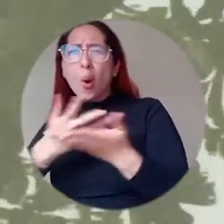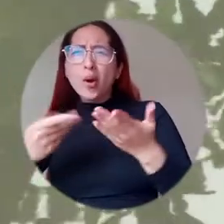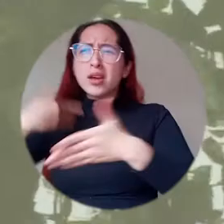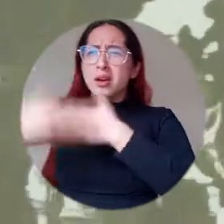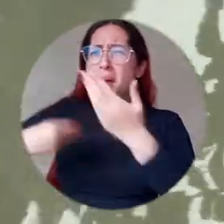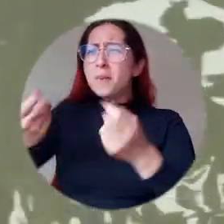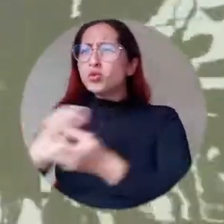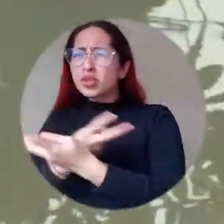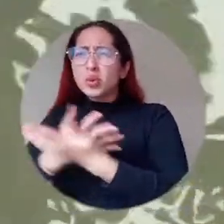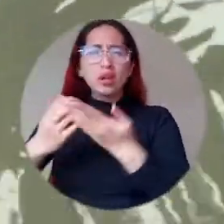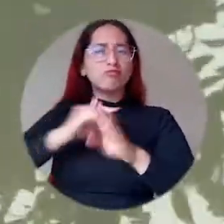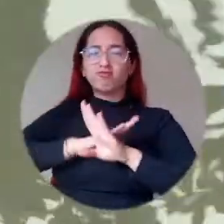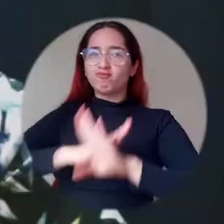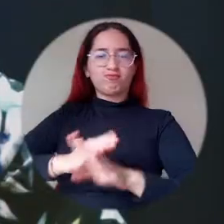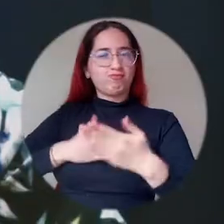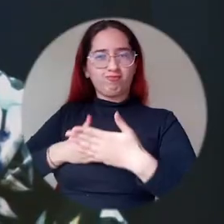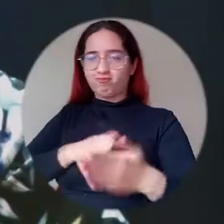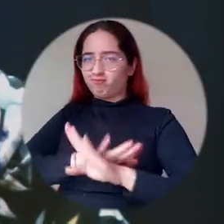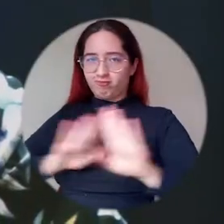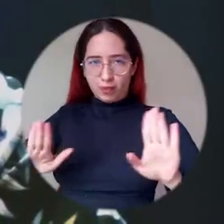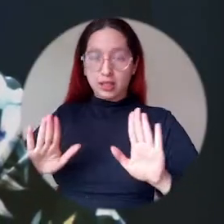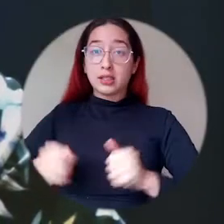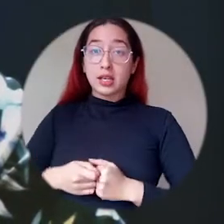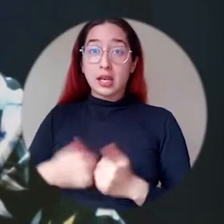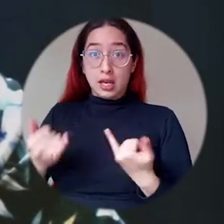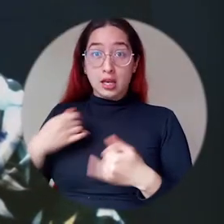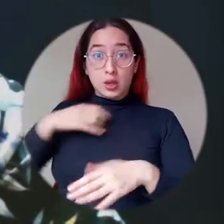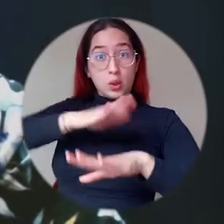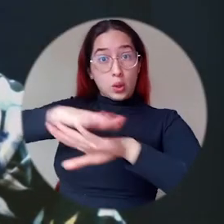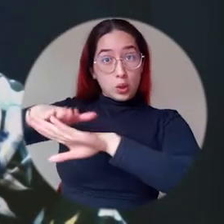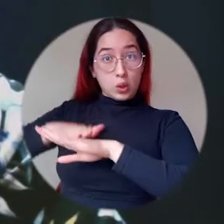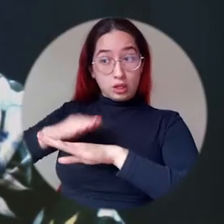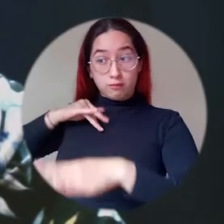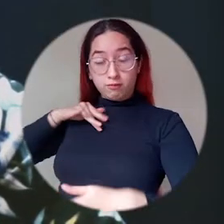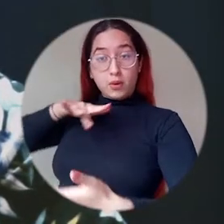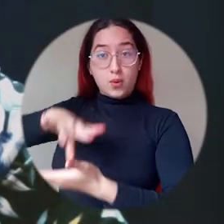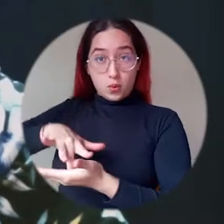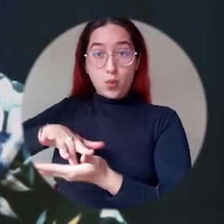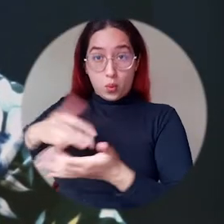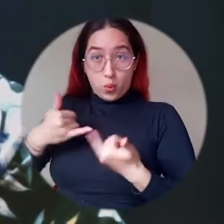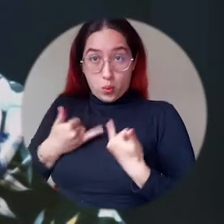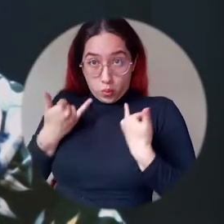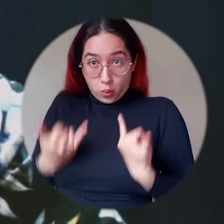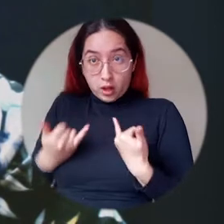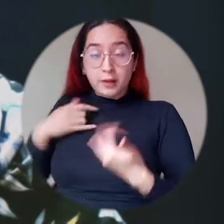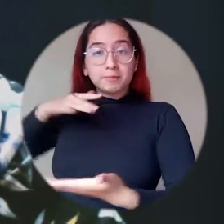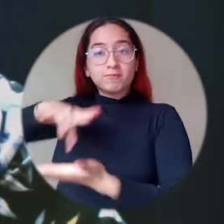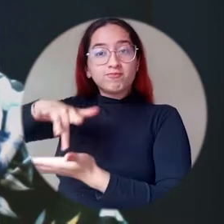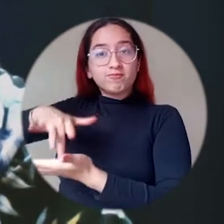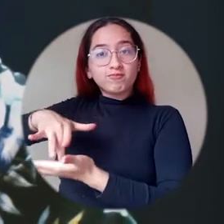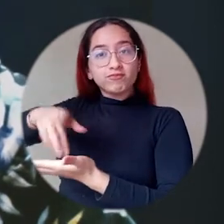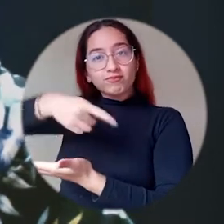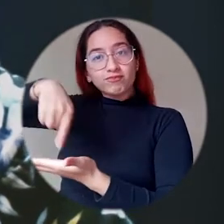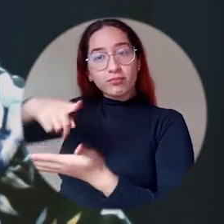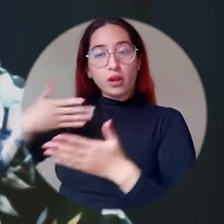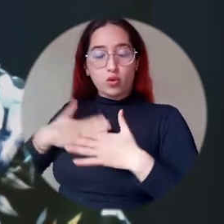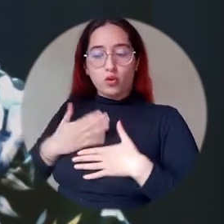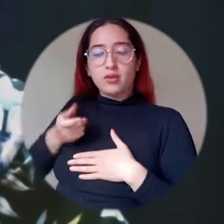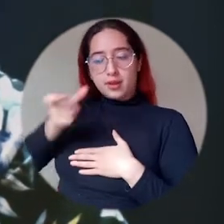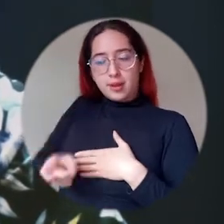algunas dinámicas de este proceso. Si bien la convocatoria la obtengo yo como